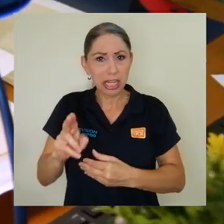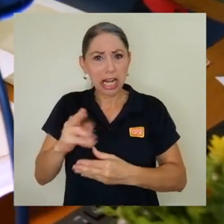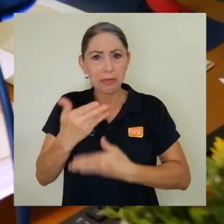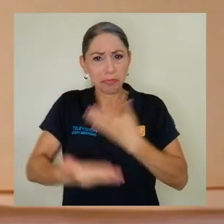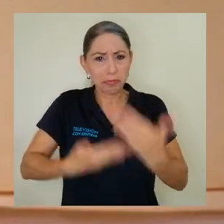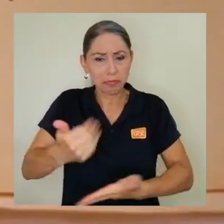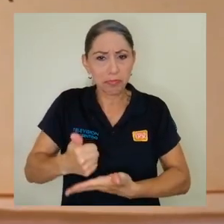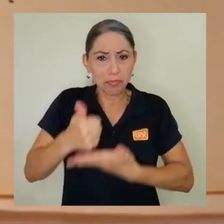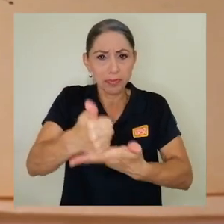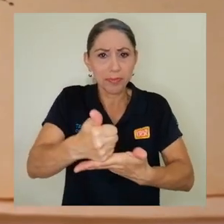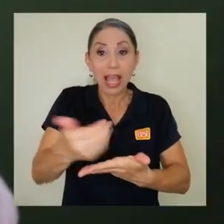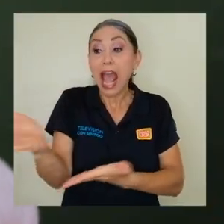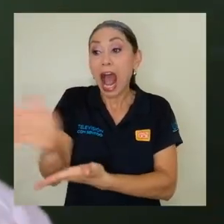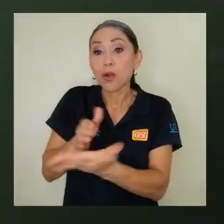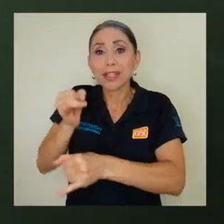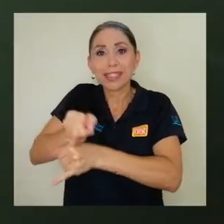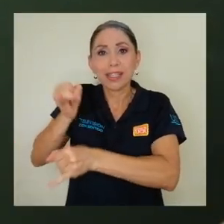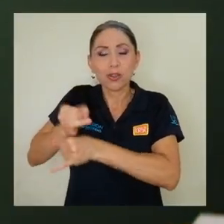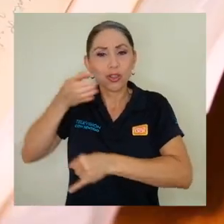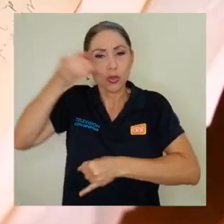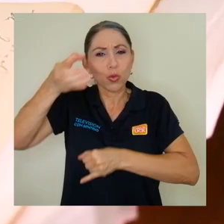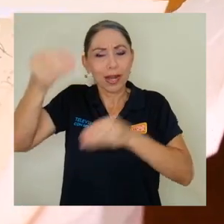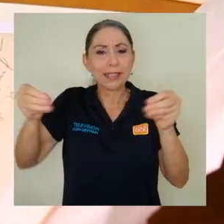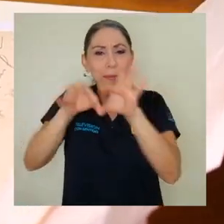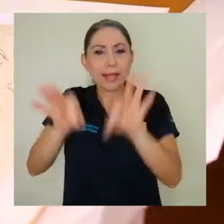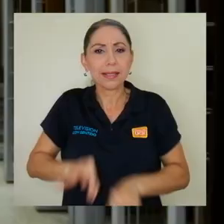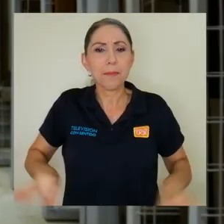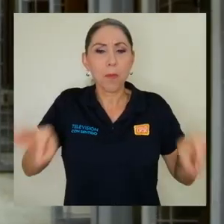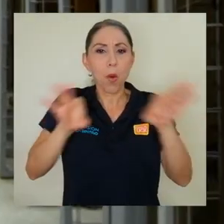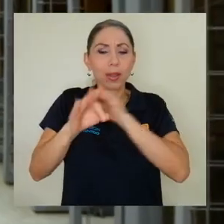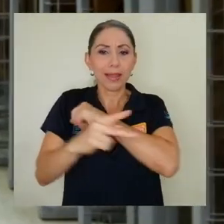y algunas de las instituciones culturales más importantes del país.